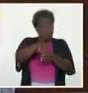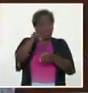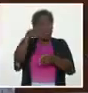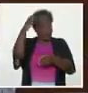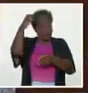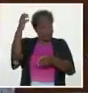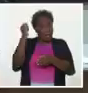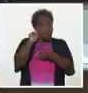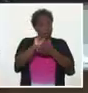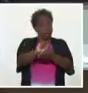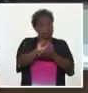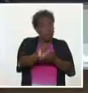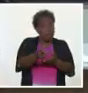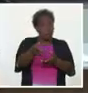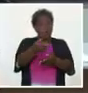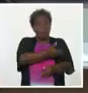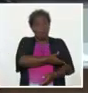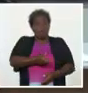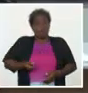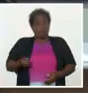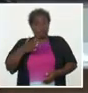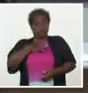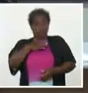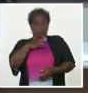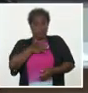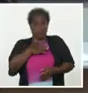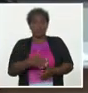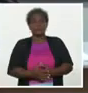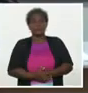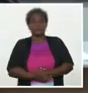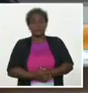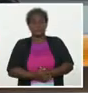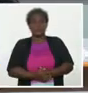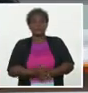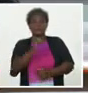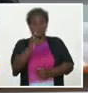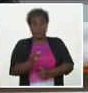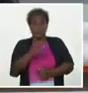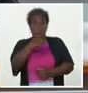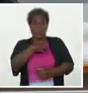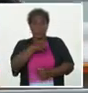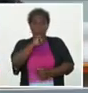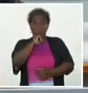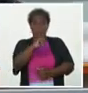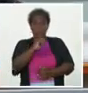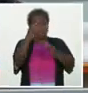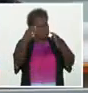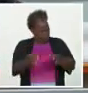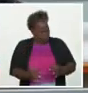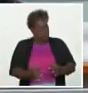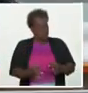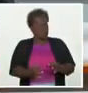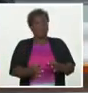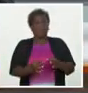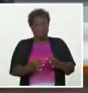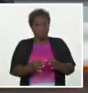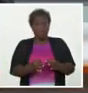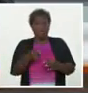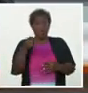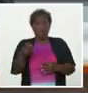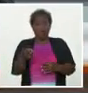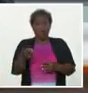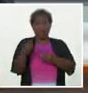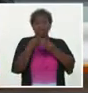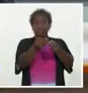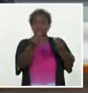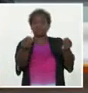y el esfuerzo propio. Si bien ha habido una dificultad objetiva con el suministro de